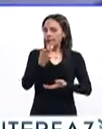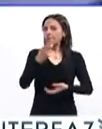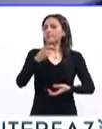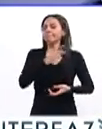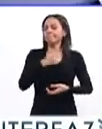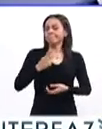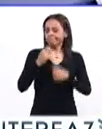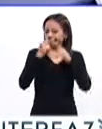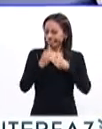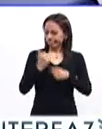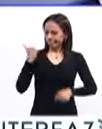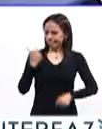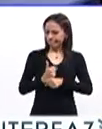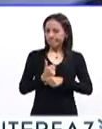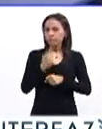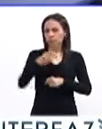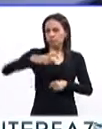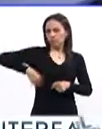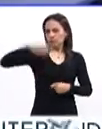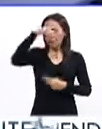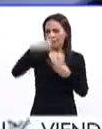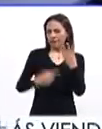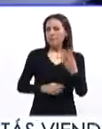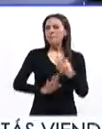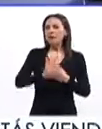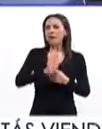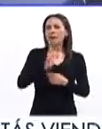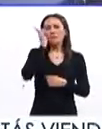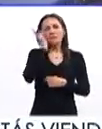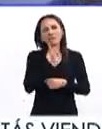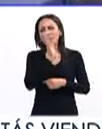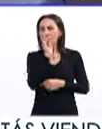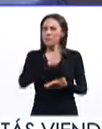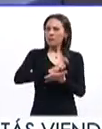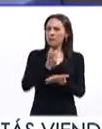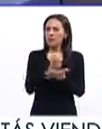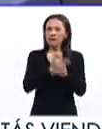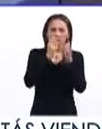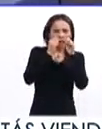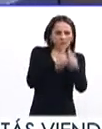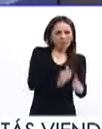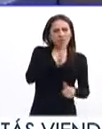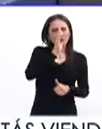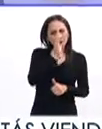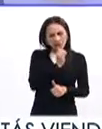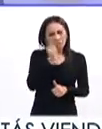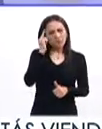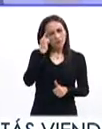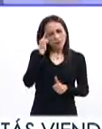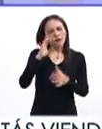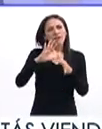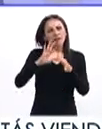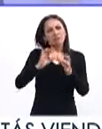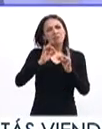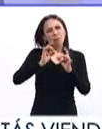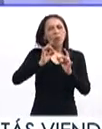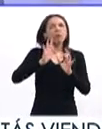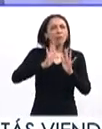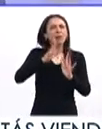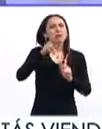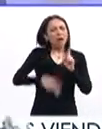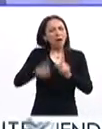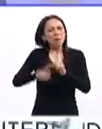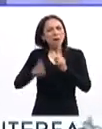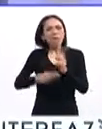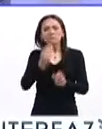Estas características que comentas de falta de sueño, falta de concentración, alimentación, quizá una falta de alimentación,